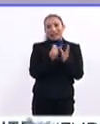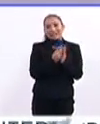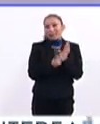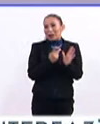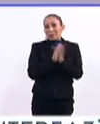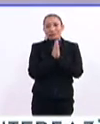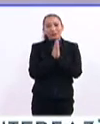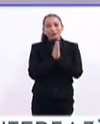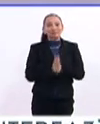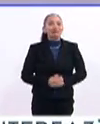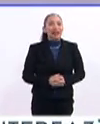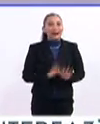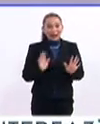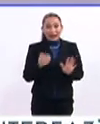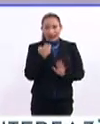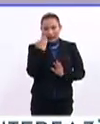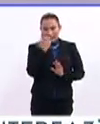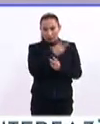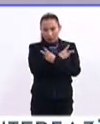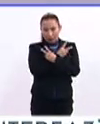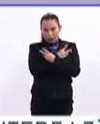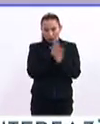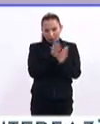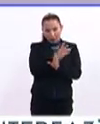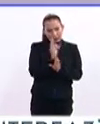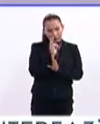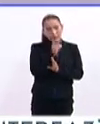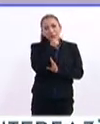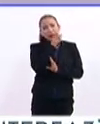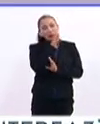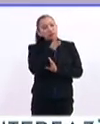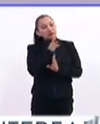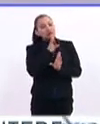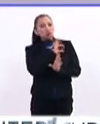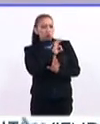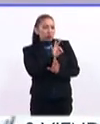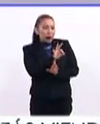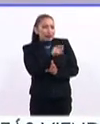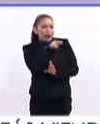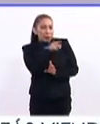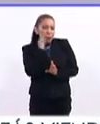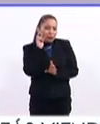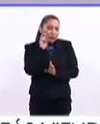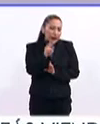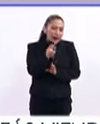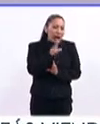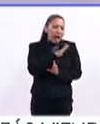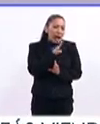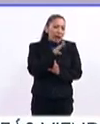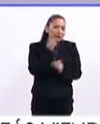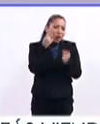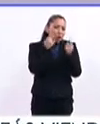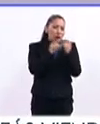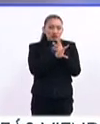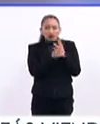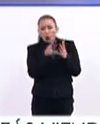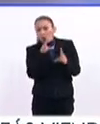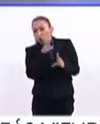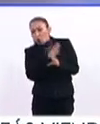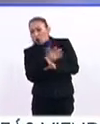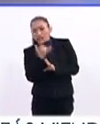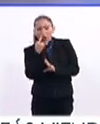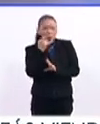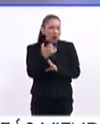clases. Sí, sí, sí. Y bueno, pues en esta vacación quizás los papás tuvieron el momento de darse cuenta que había señales, ¿no? Como que